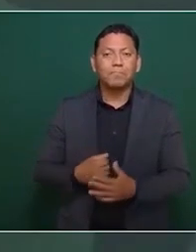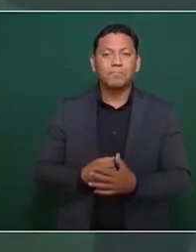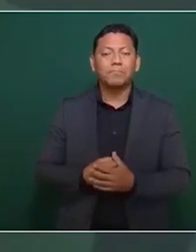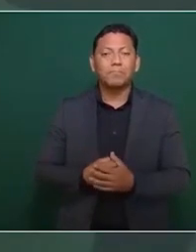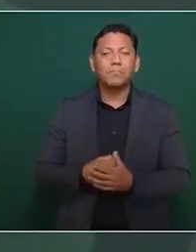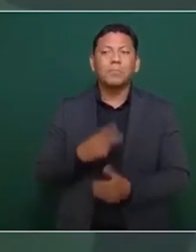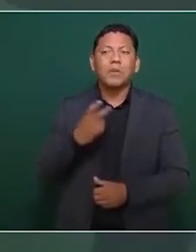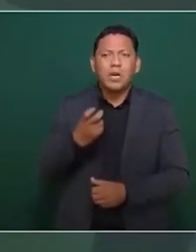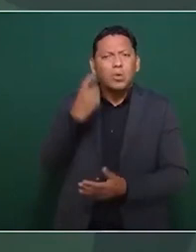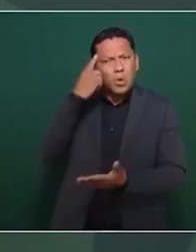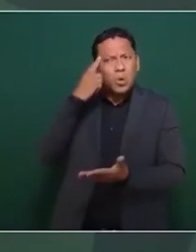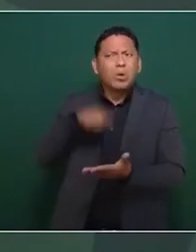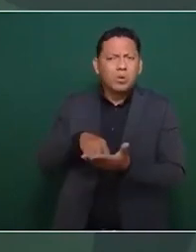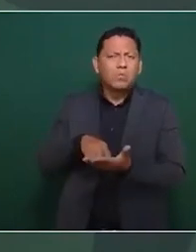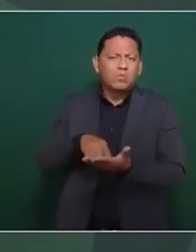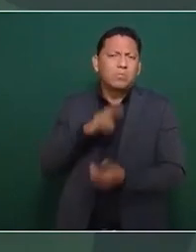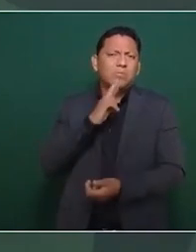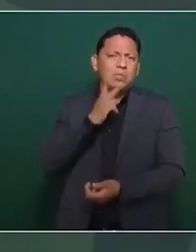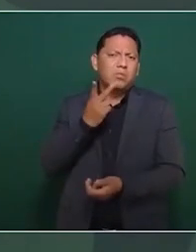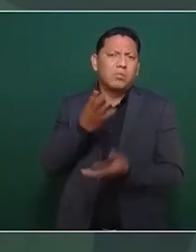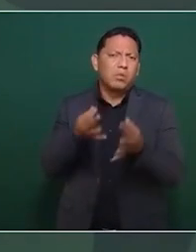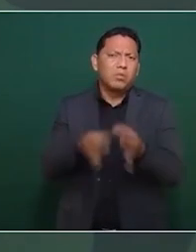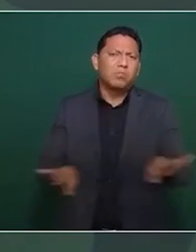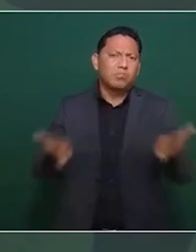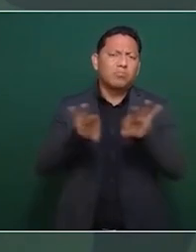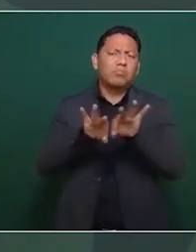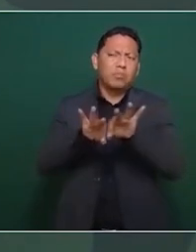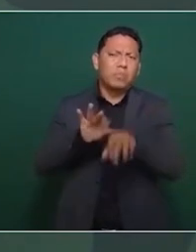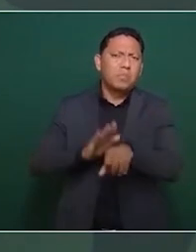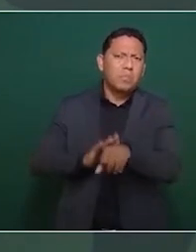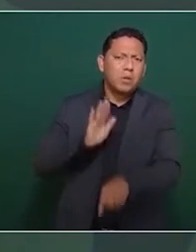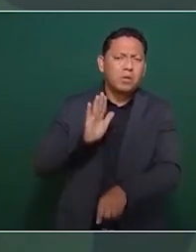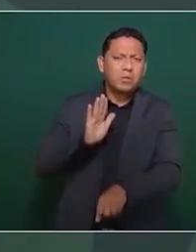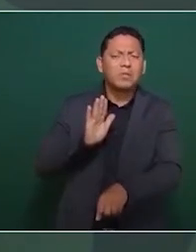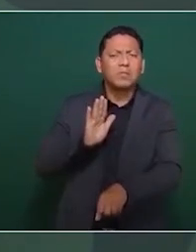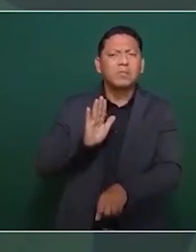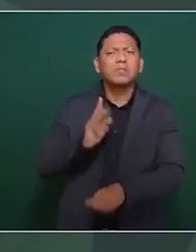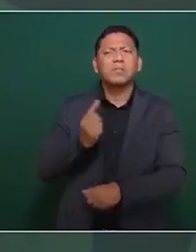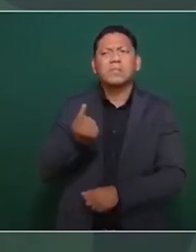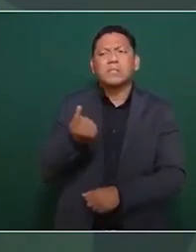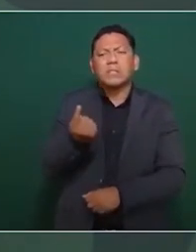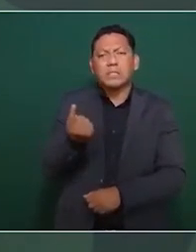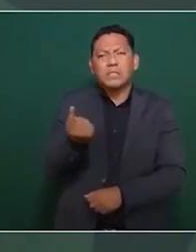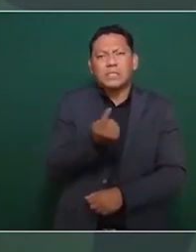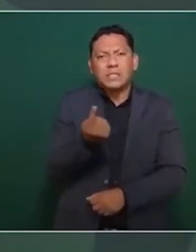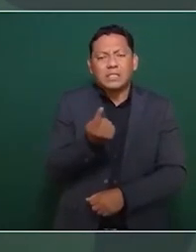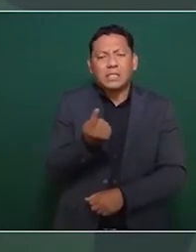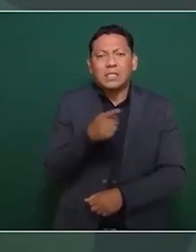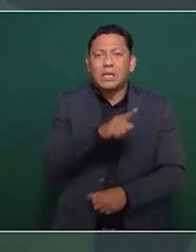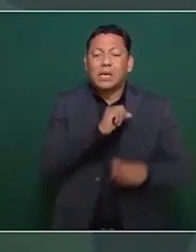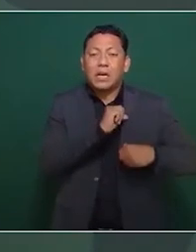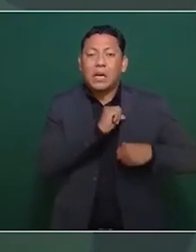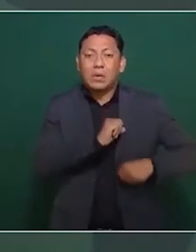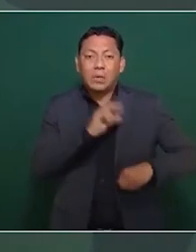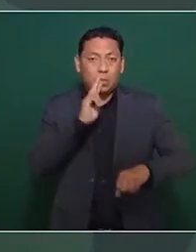eso yo creo que es lo más importante que el poder judicial